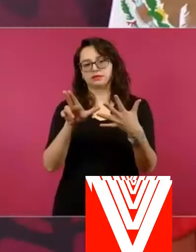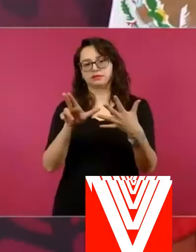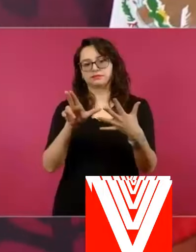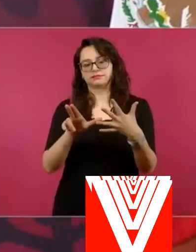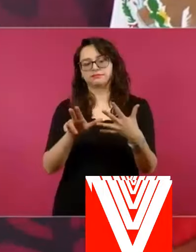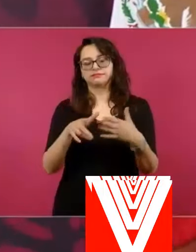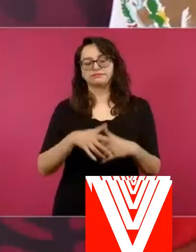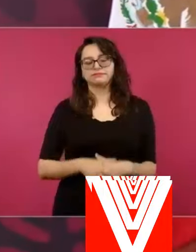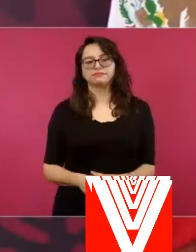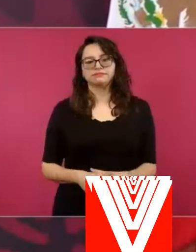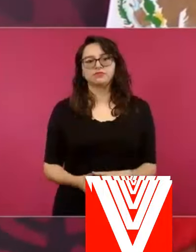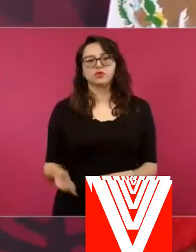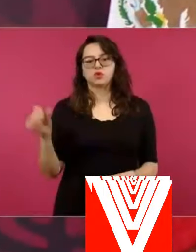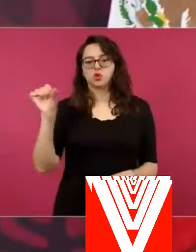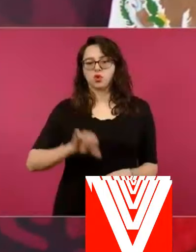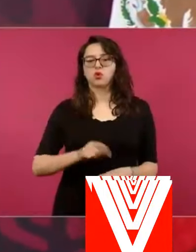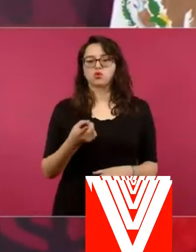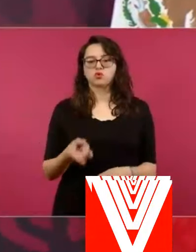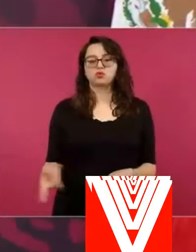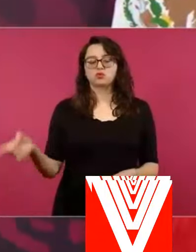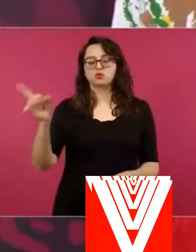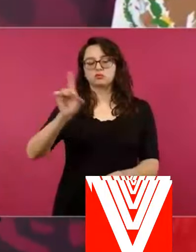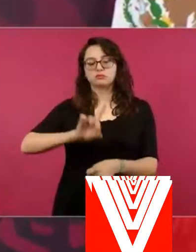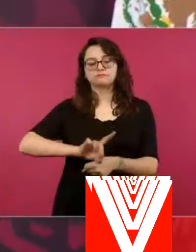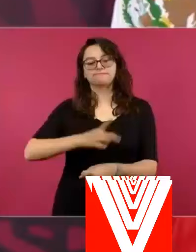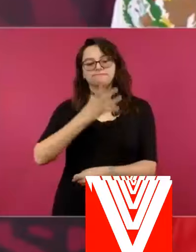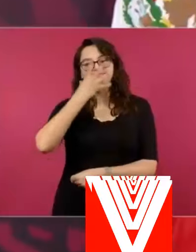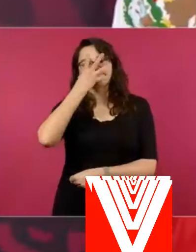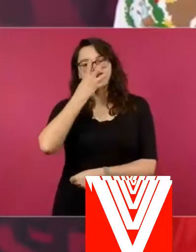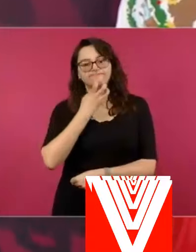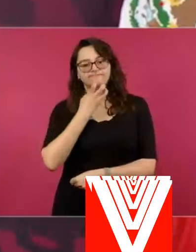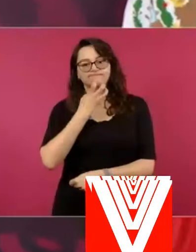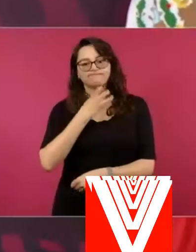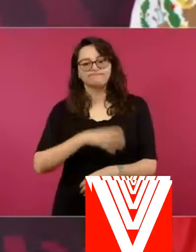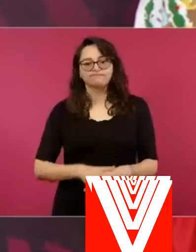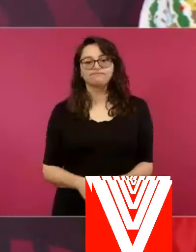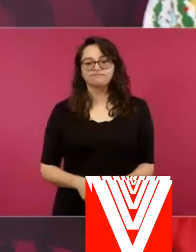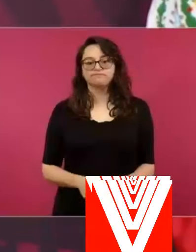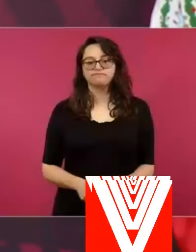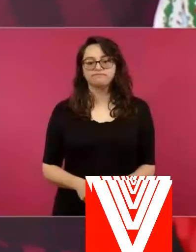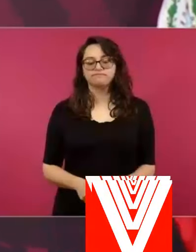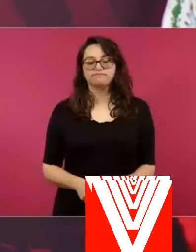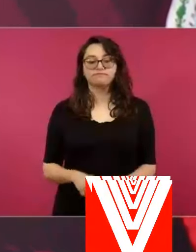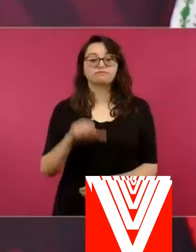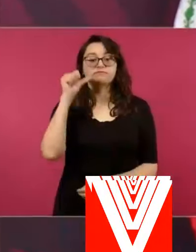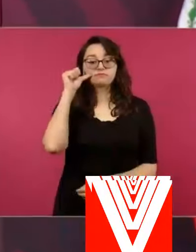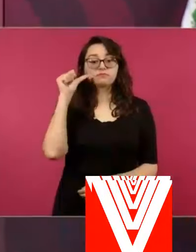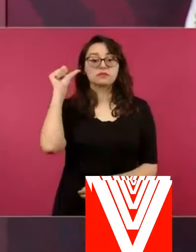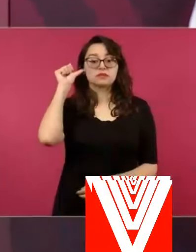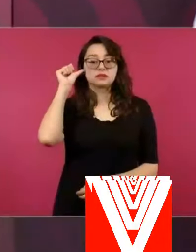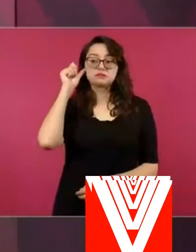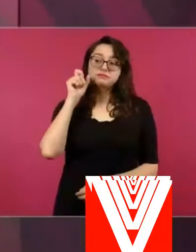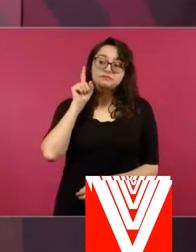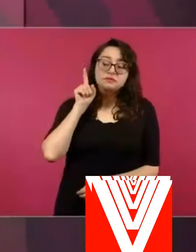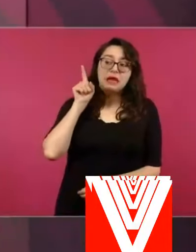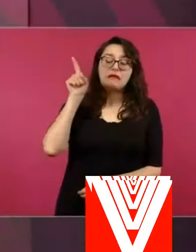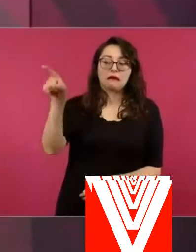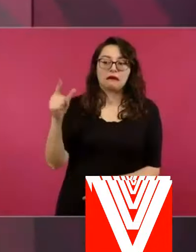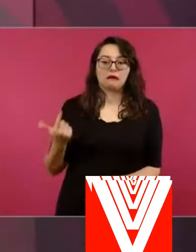triste porque ayer asesinaron a la candidata